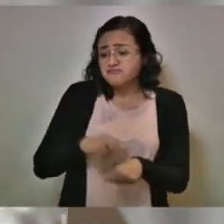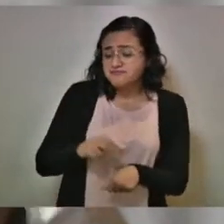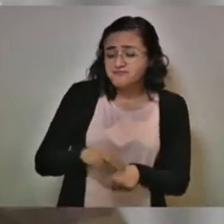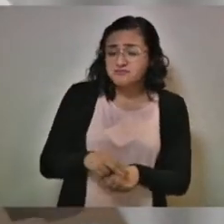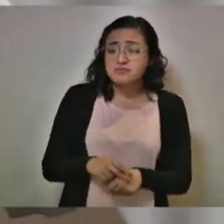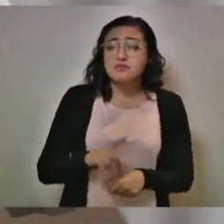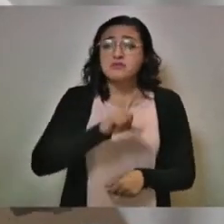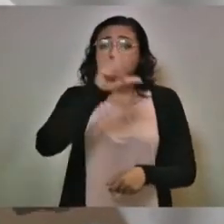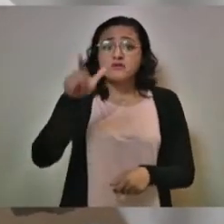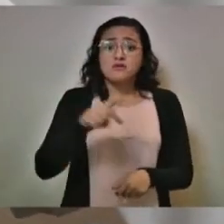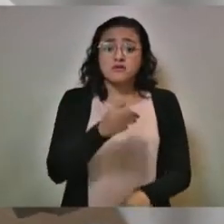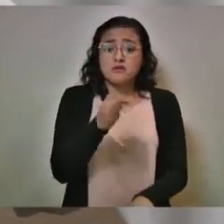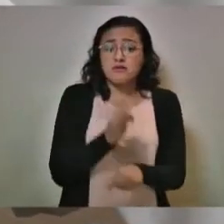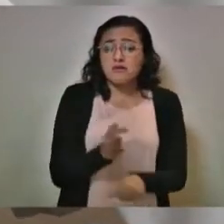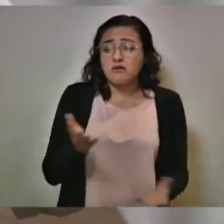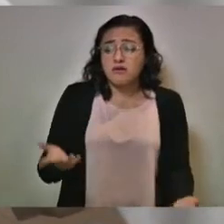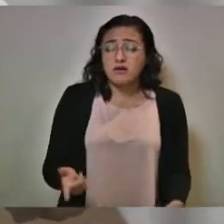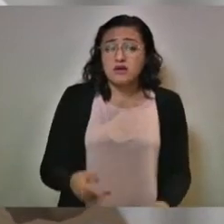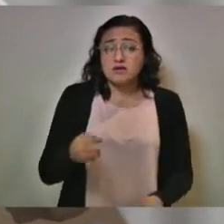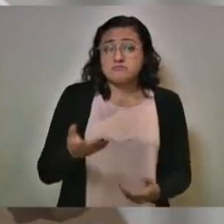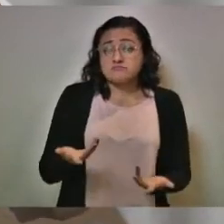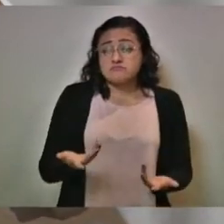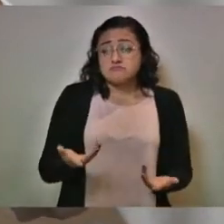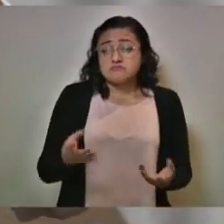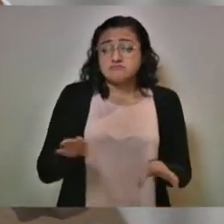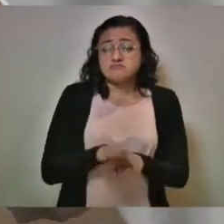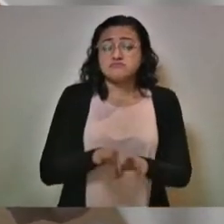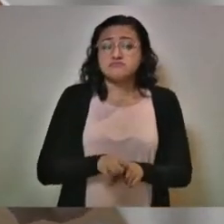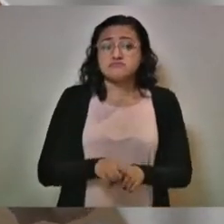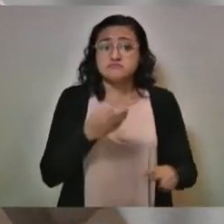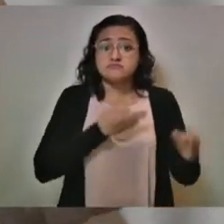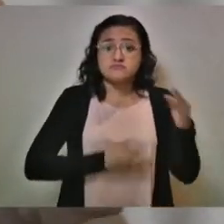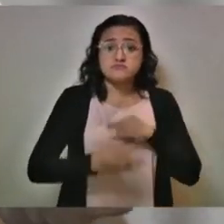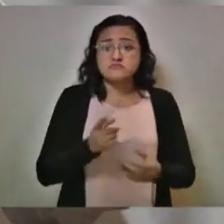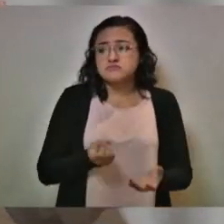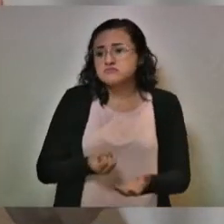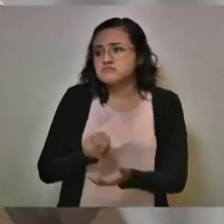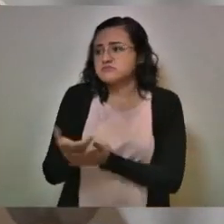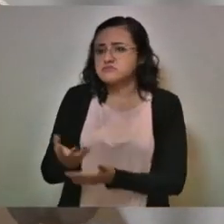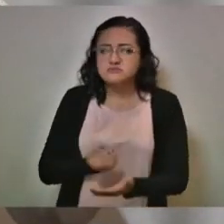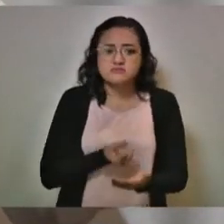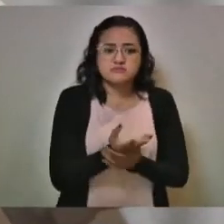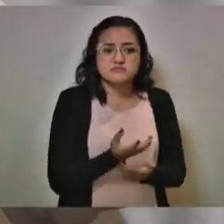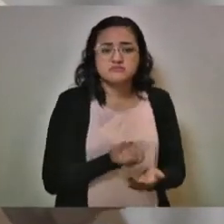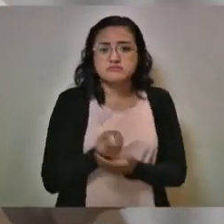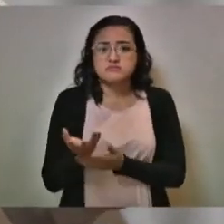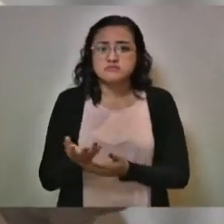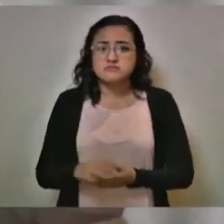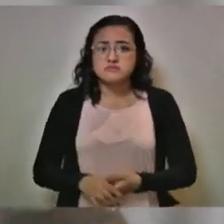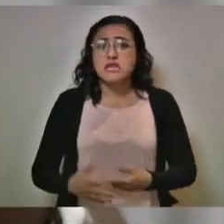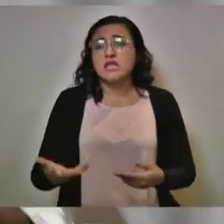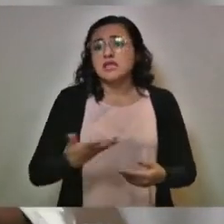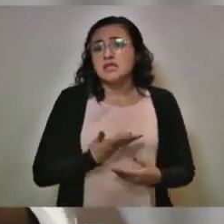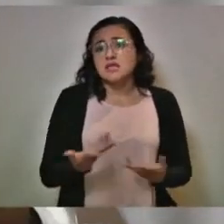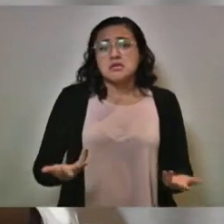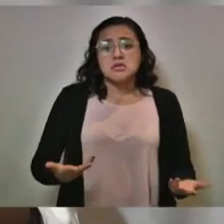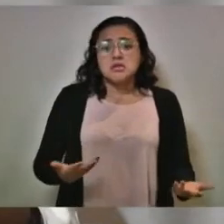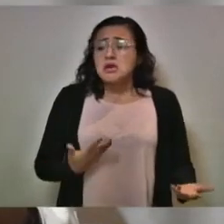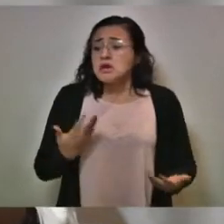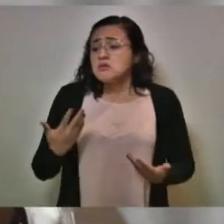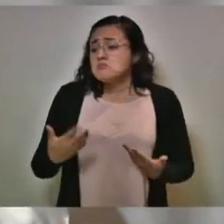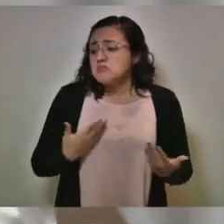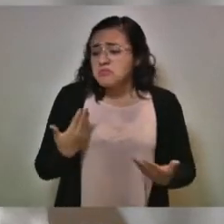va a llegar el momento en que esta sociedad va a tener que salir, va a tener que convivir,